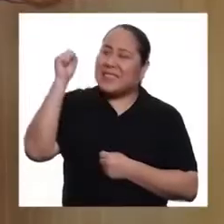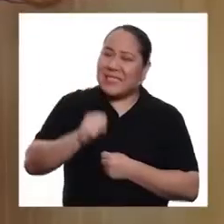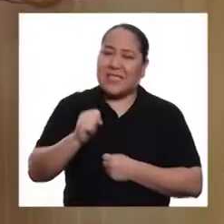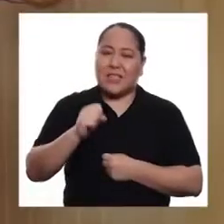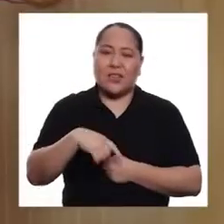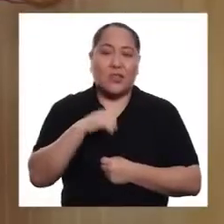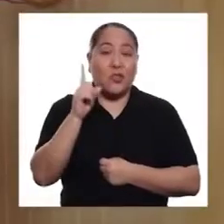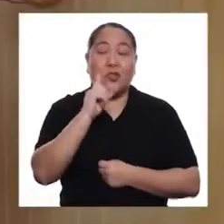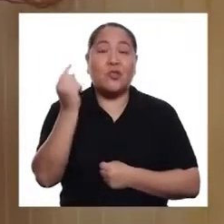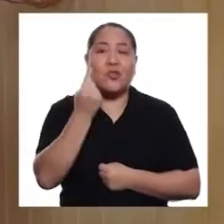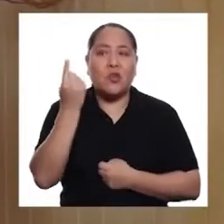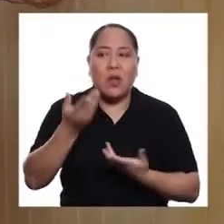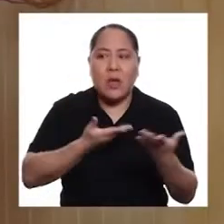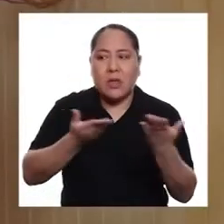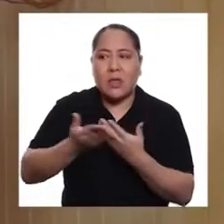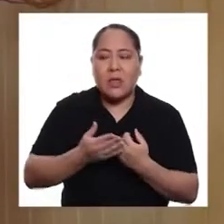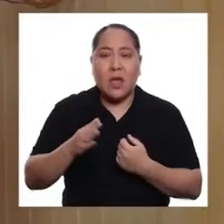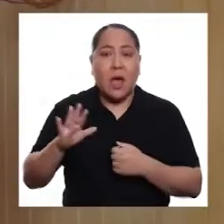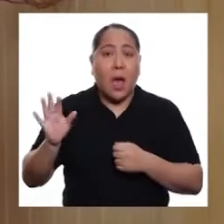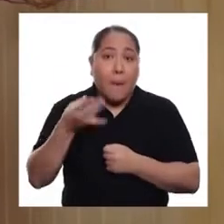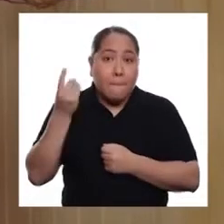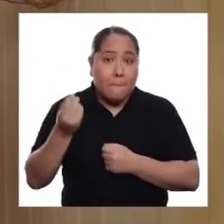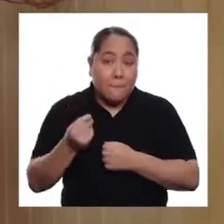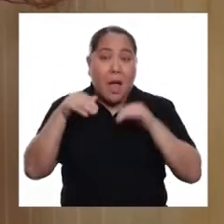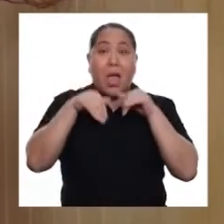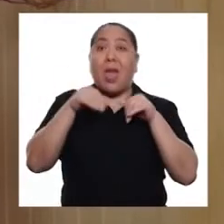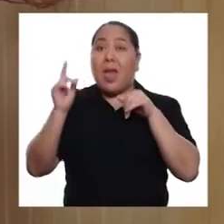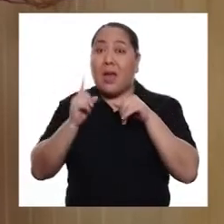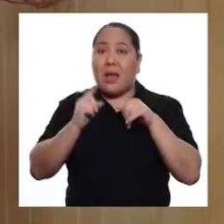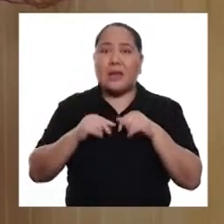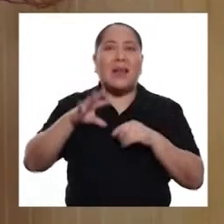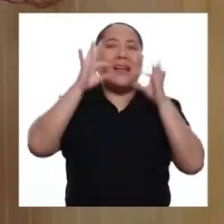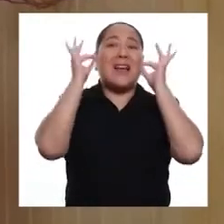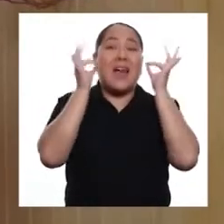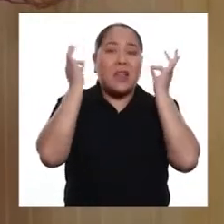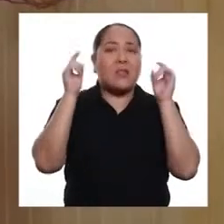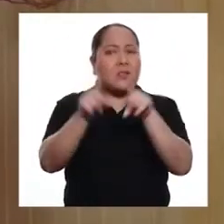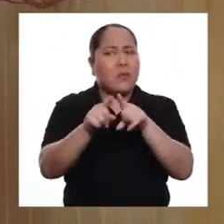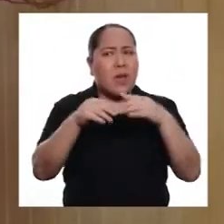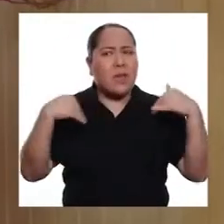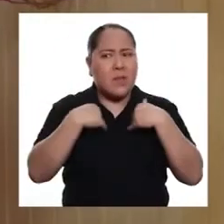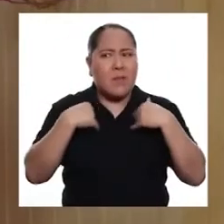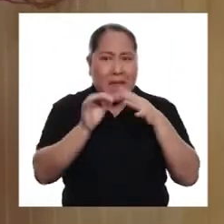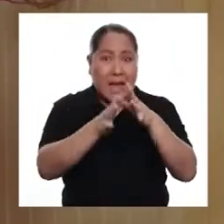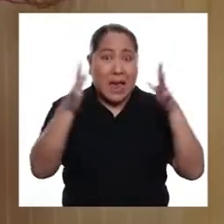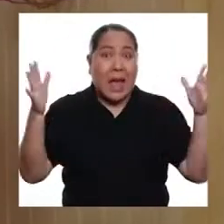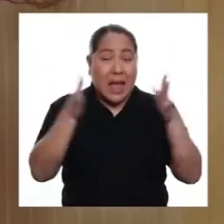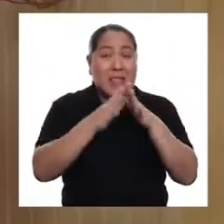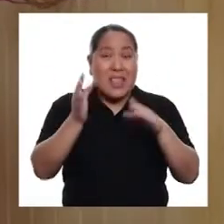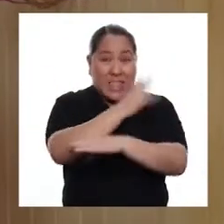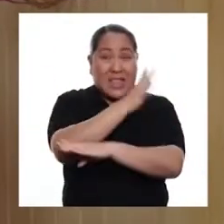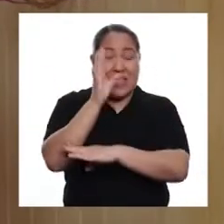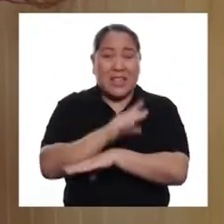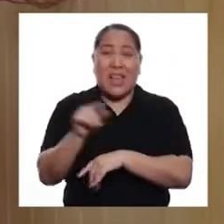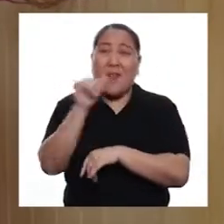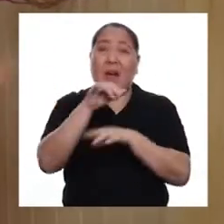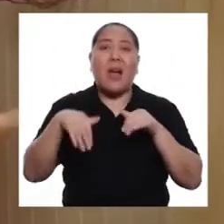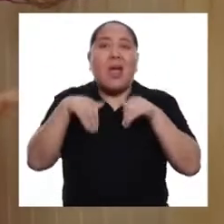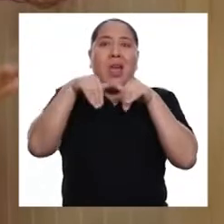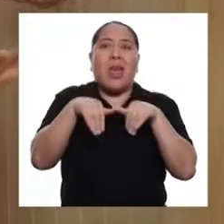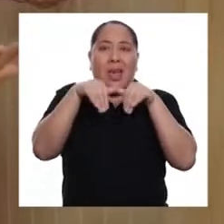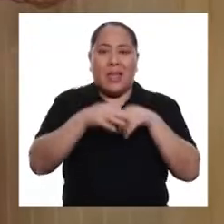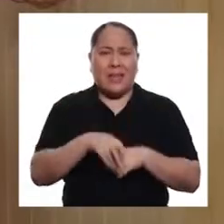Sí, y no solo atiende a perros y gatos, sino a animales silvestres como el canguro.